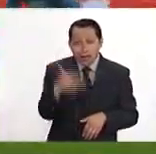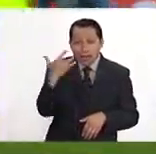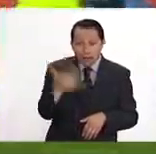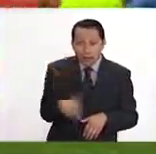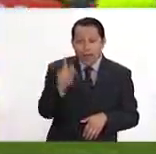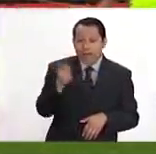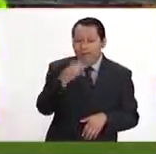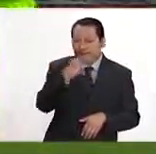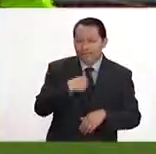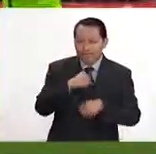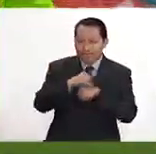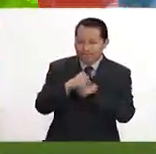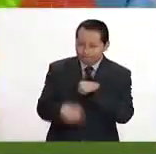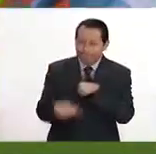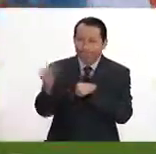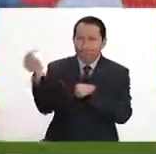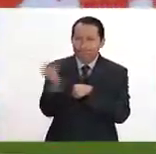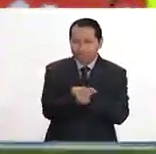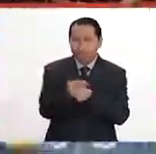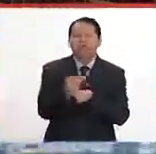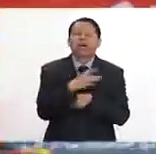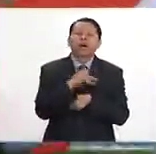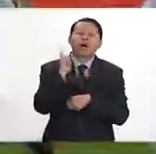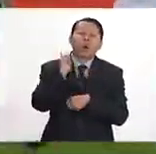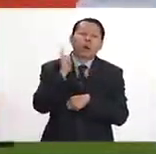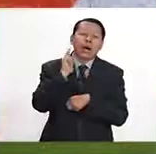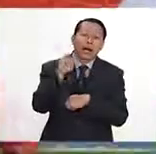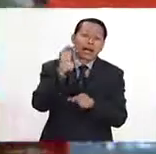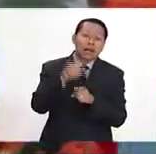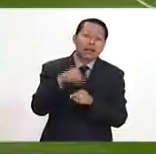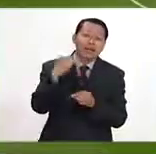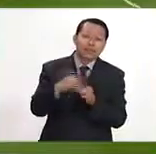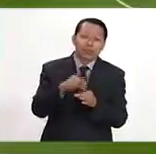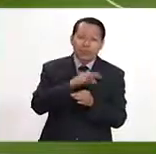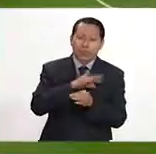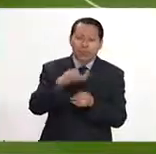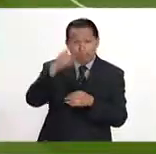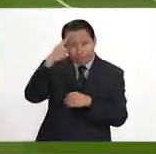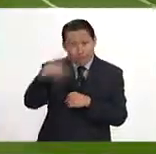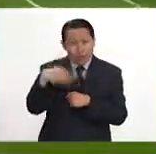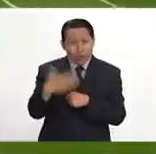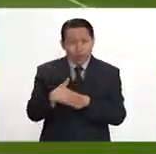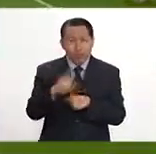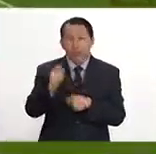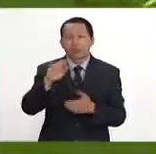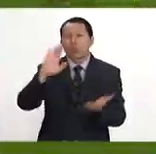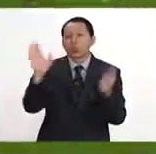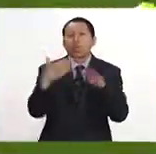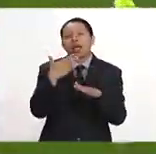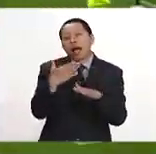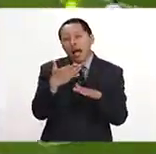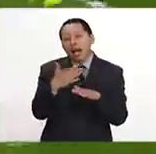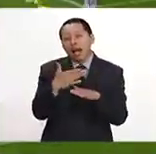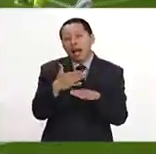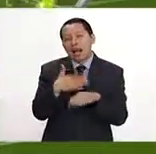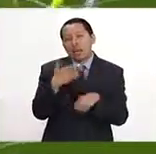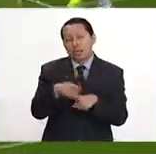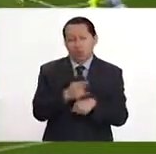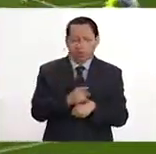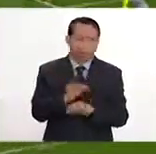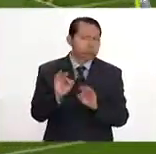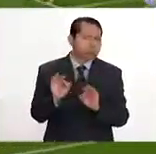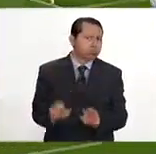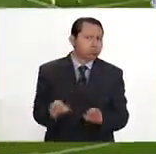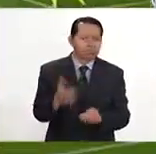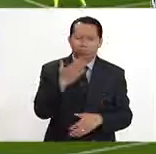ser sometido a cirugía y esperemos que logre estar a tiempo para llegar a lo que sería el Mundial, porque la calidad la tiene